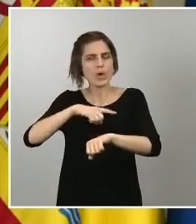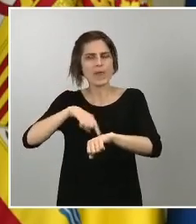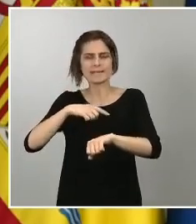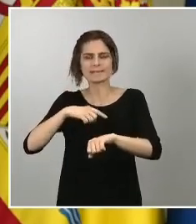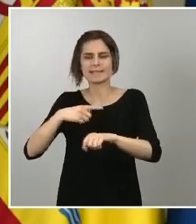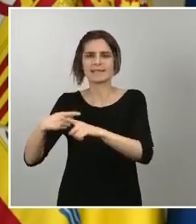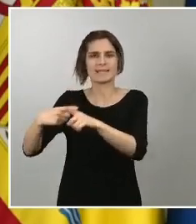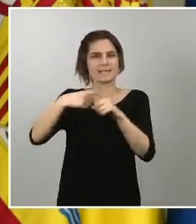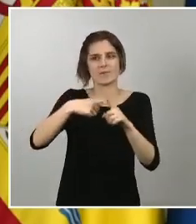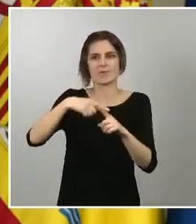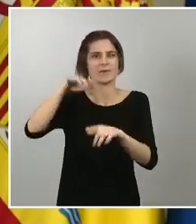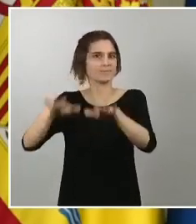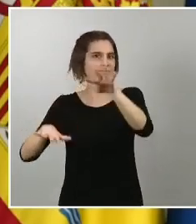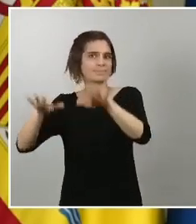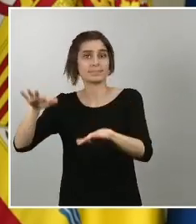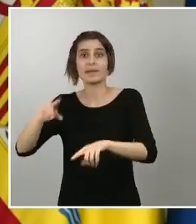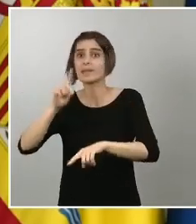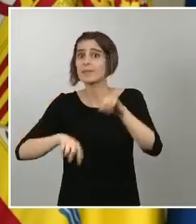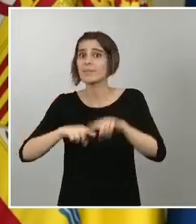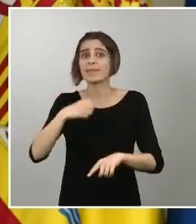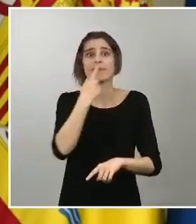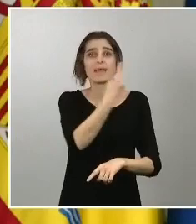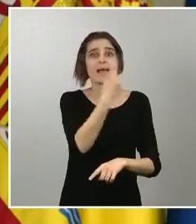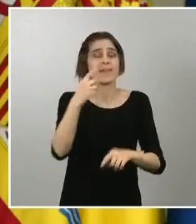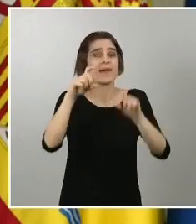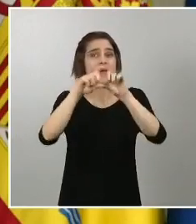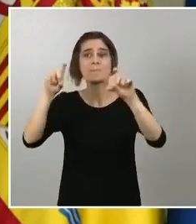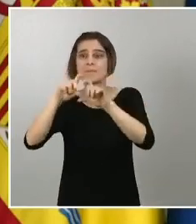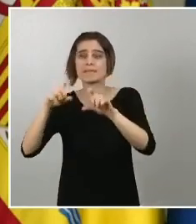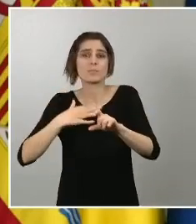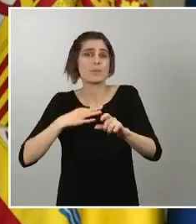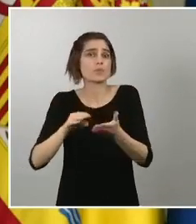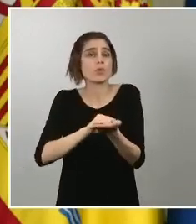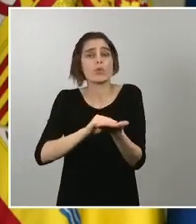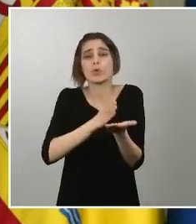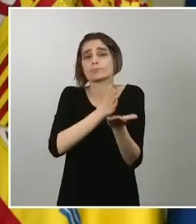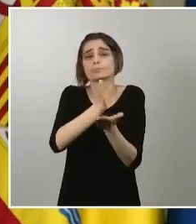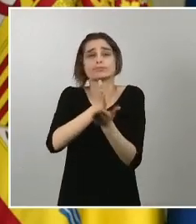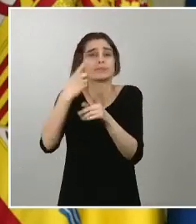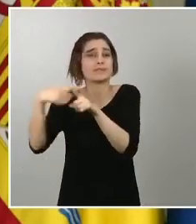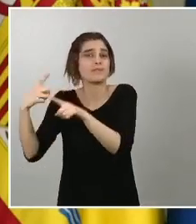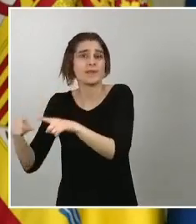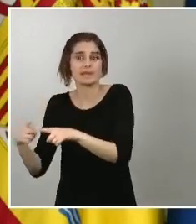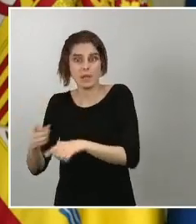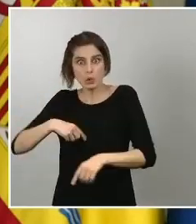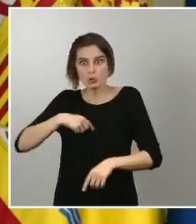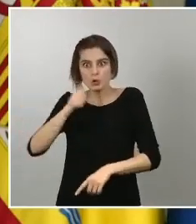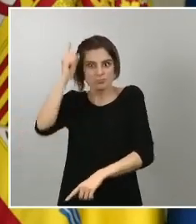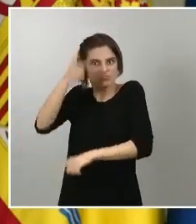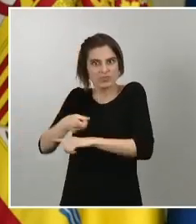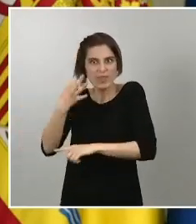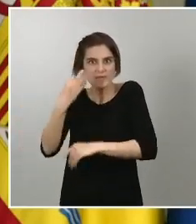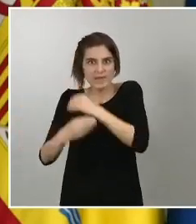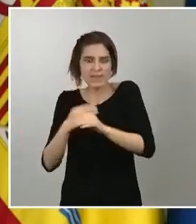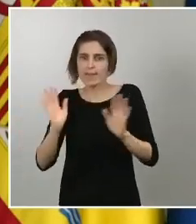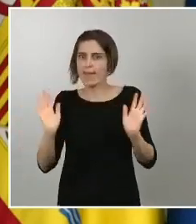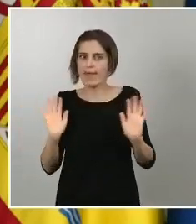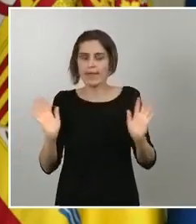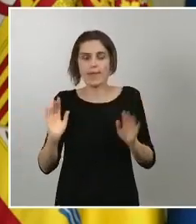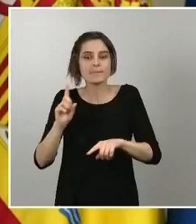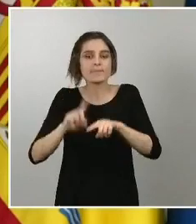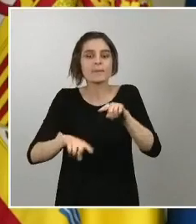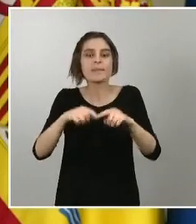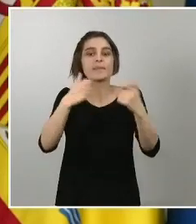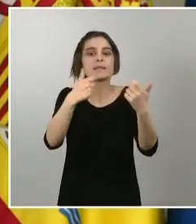salida va a ser diversa no imponemos ninguna medida dejamos que en atención a la concreción de cada sector podamos